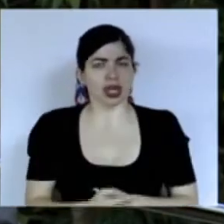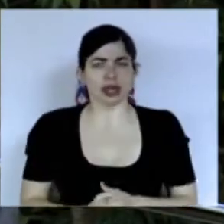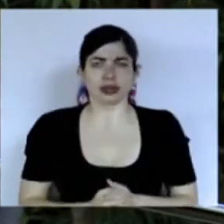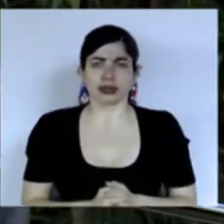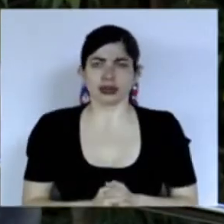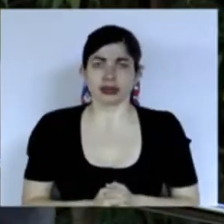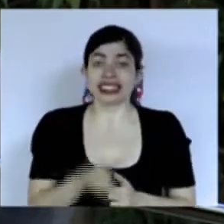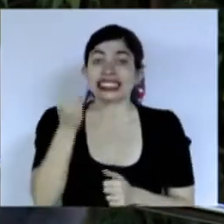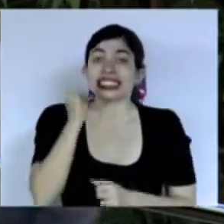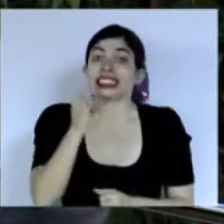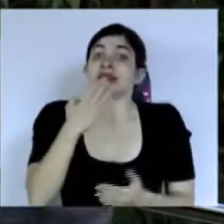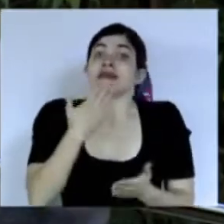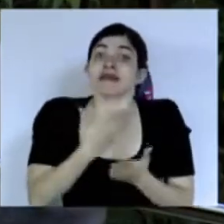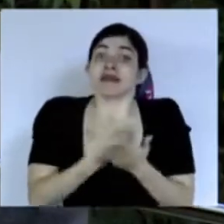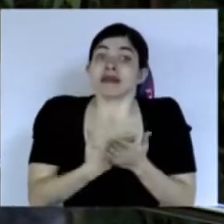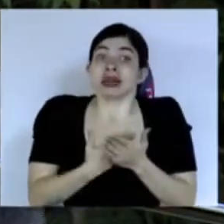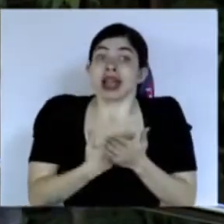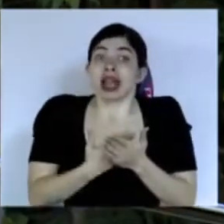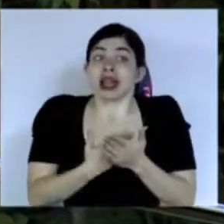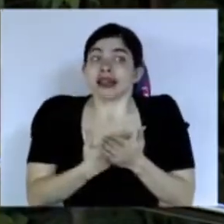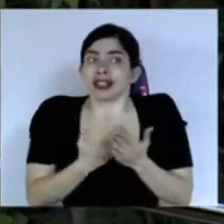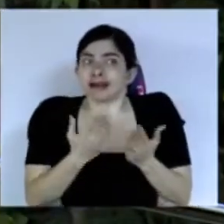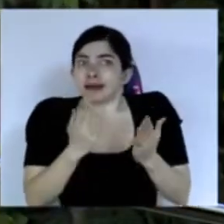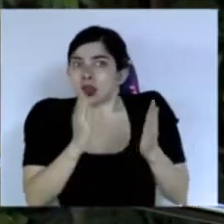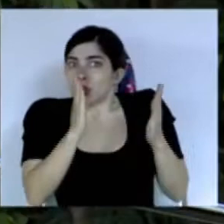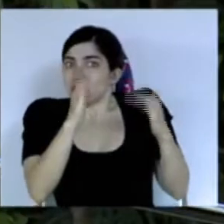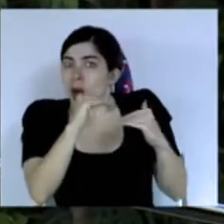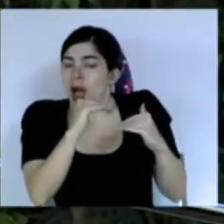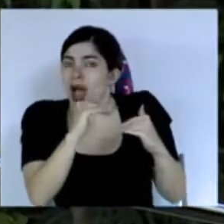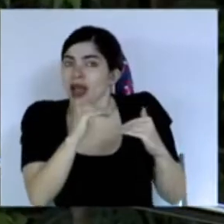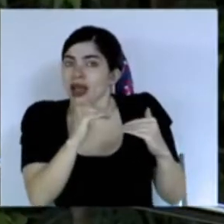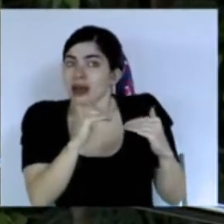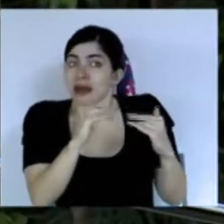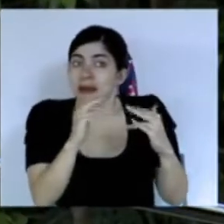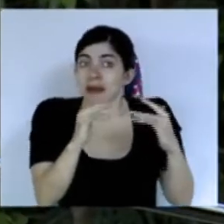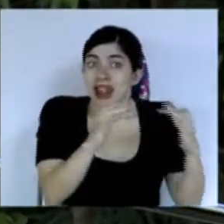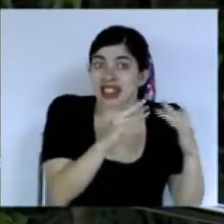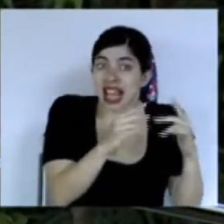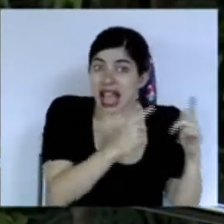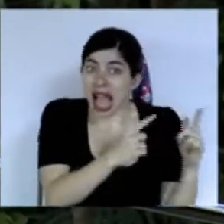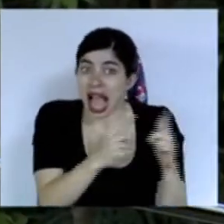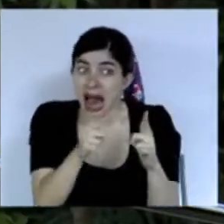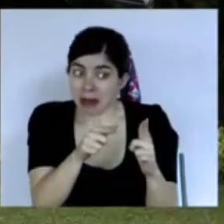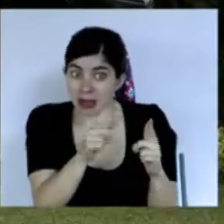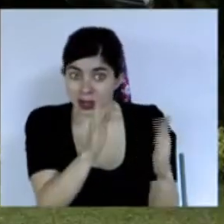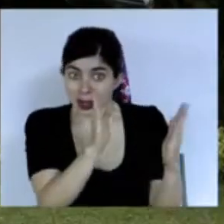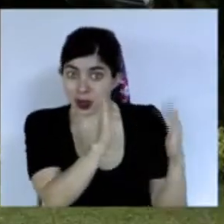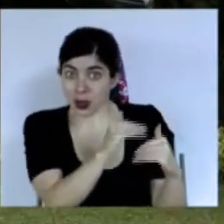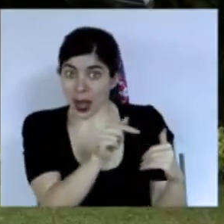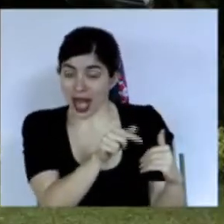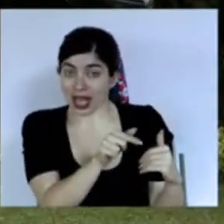y si bien no libramos batallas con rifles y con armas